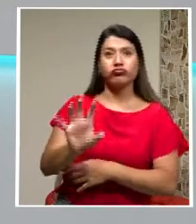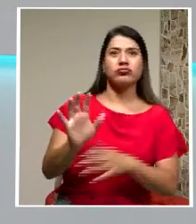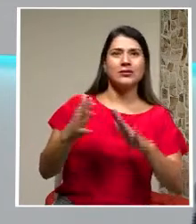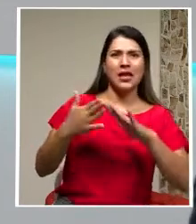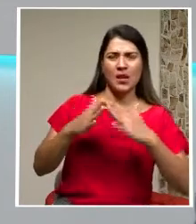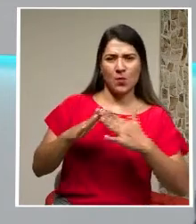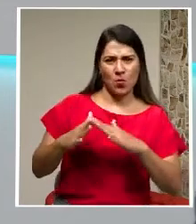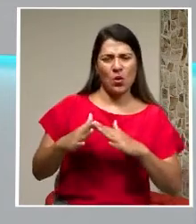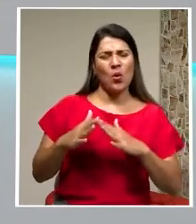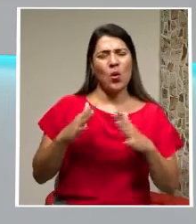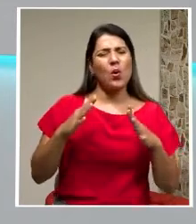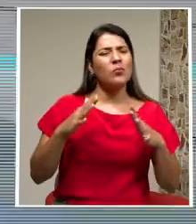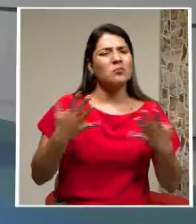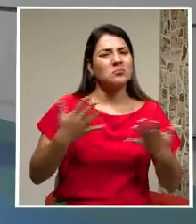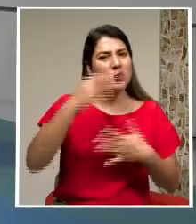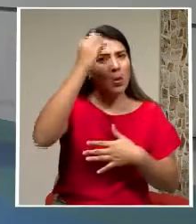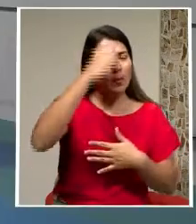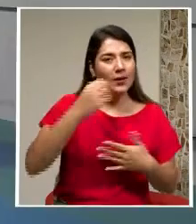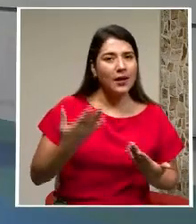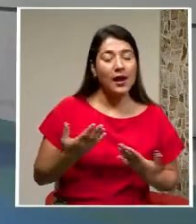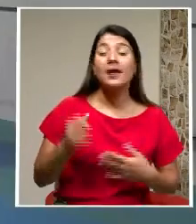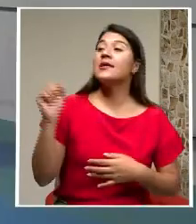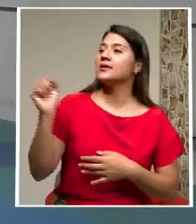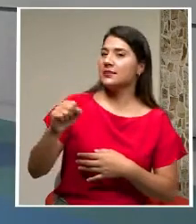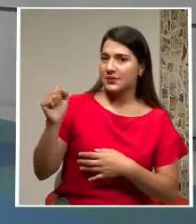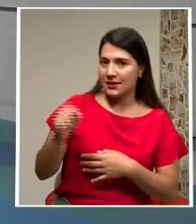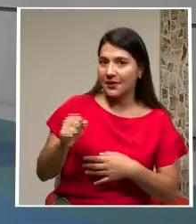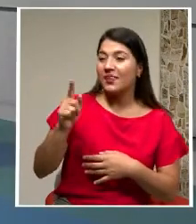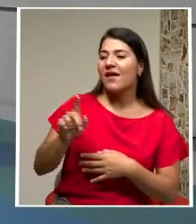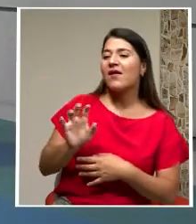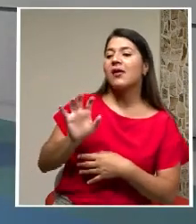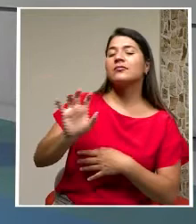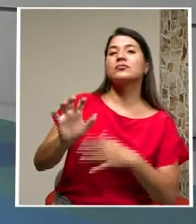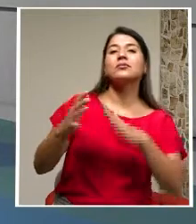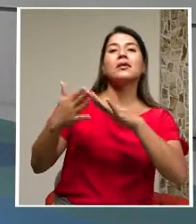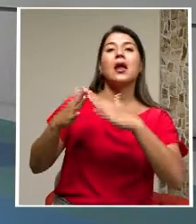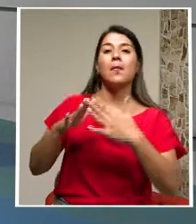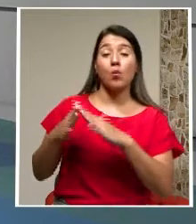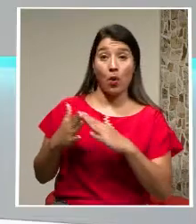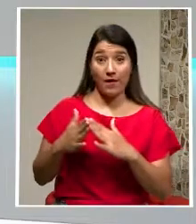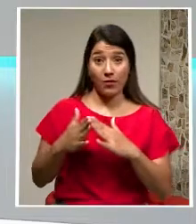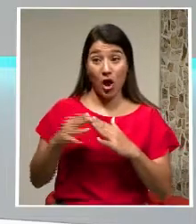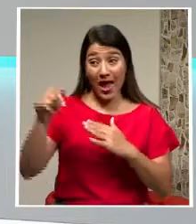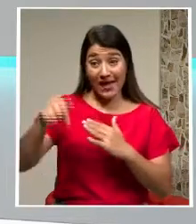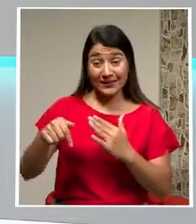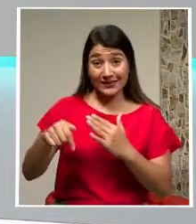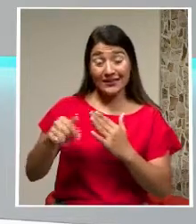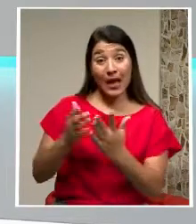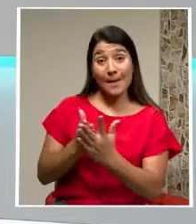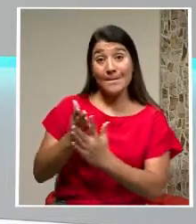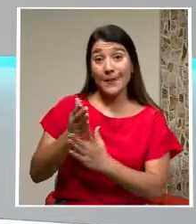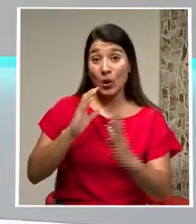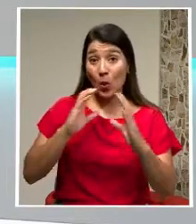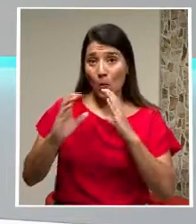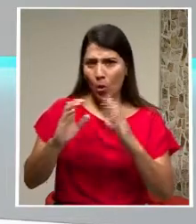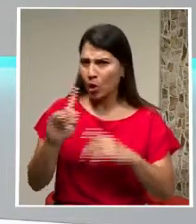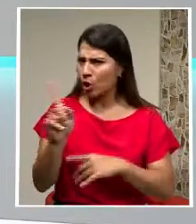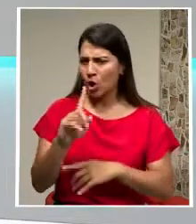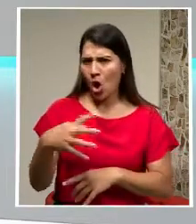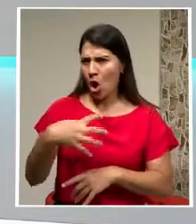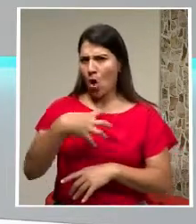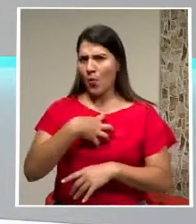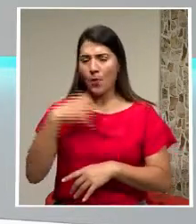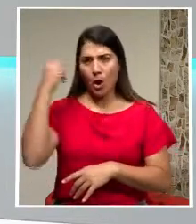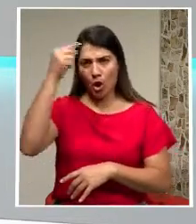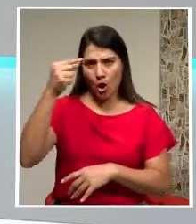Ernesto Así es Tienen que ser Del estado Costarricense Esta plataforma De medios públicos No le pertenece A ningún gobierno